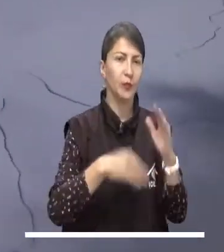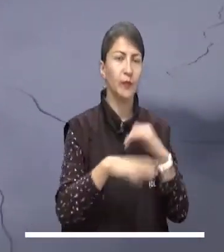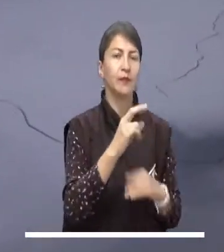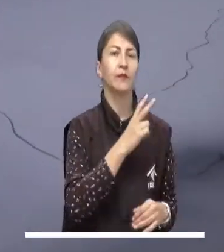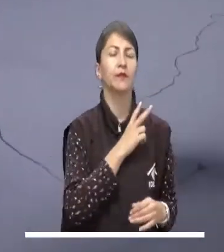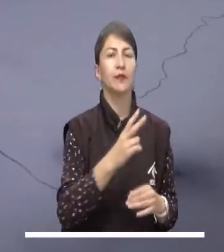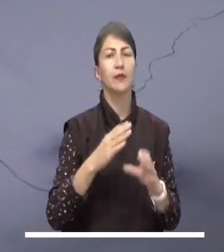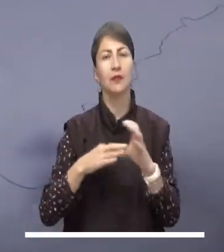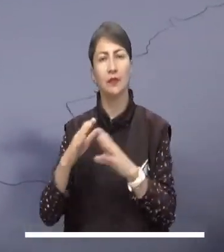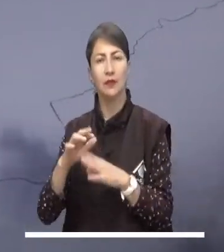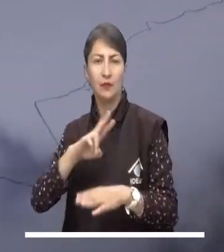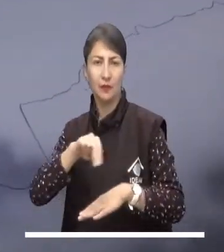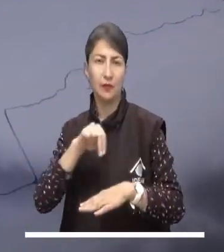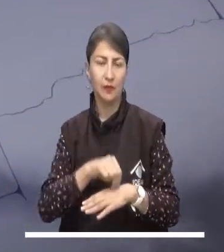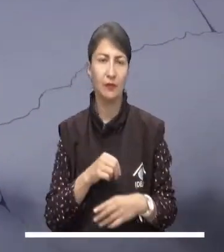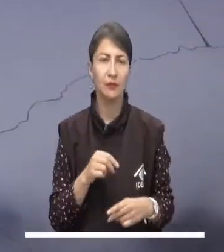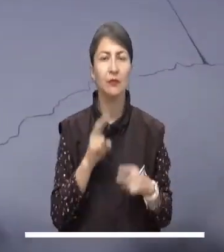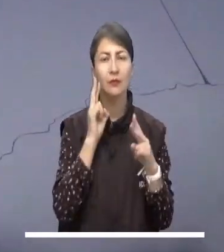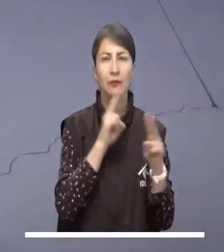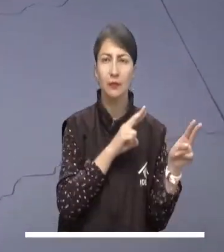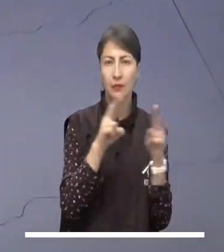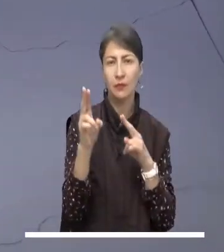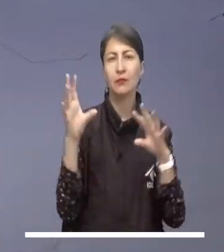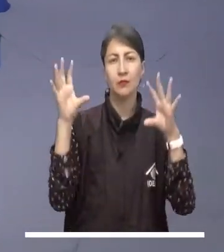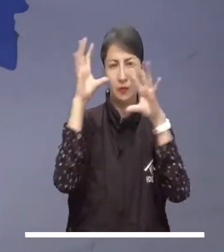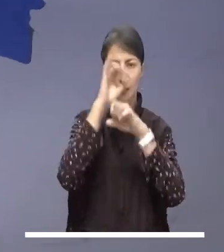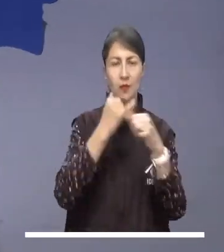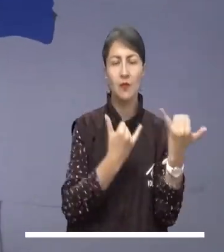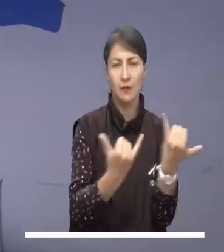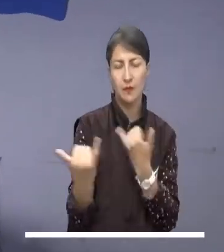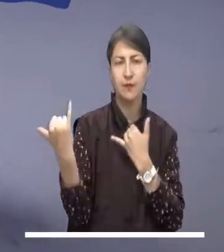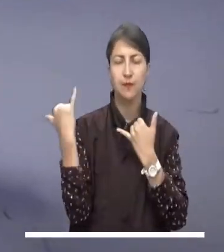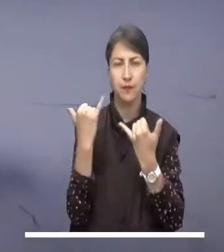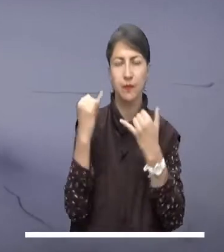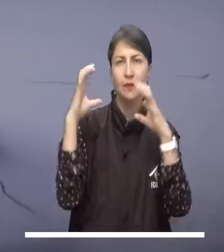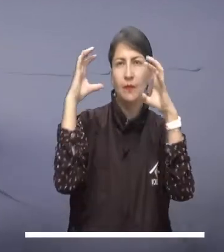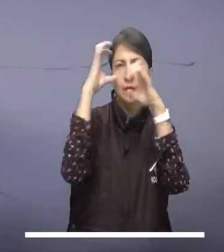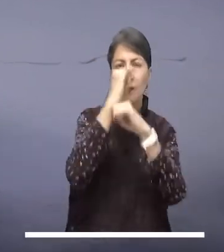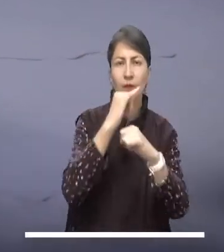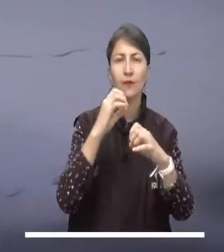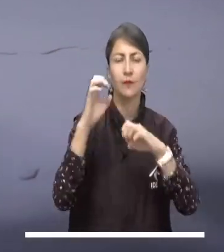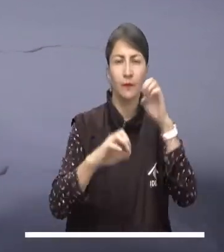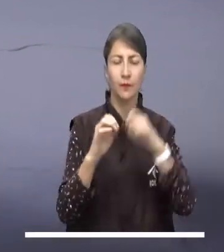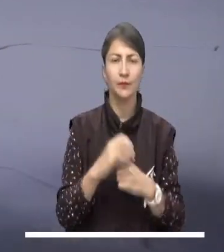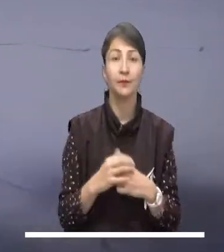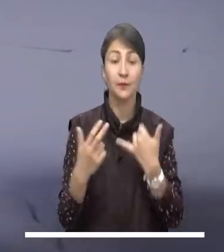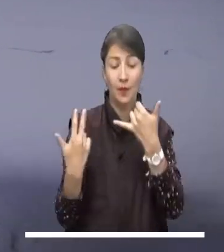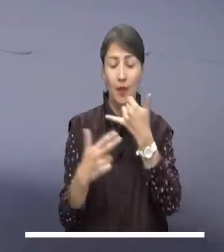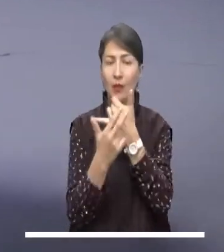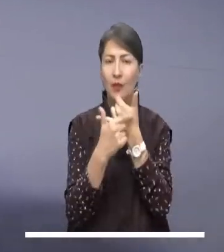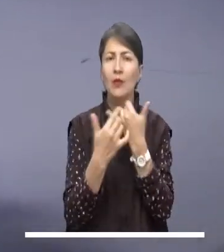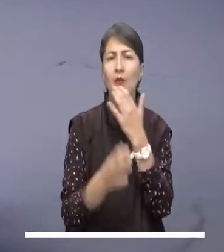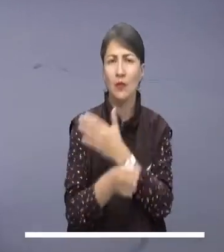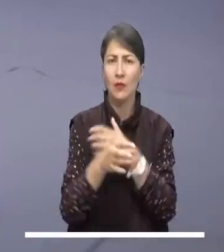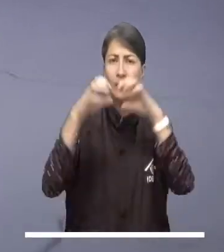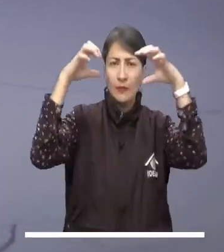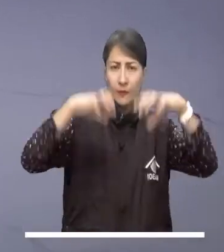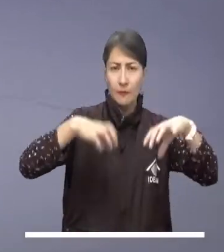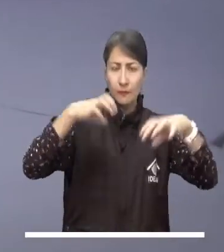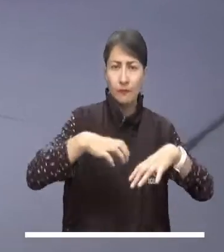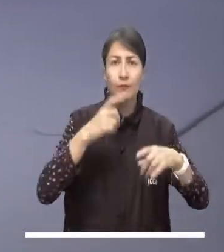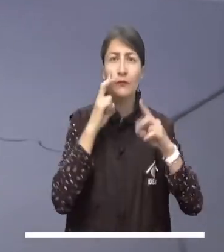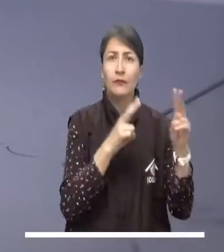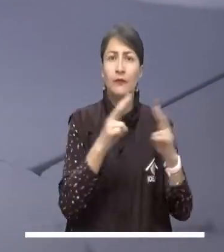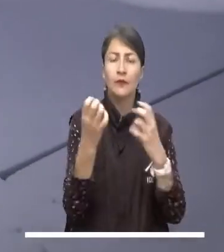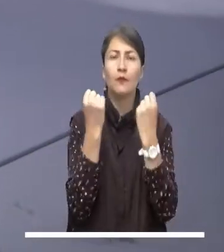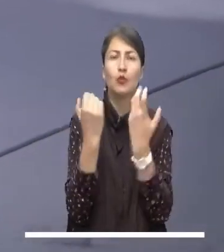Cauca y Nariño. El resto de la región anochecerá con lluvias localizadas. En la región andina seguirán las lluvias y se pondrán cada vez más